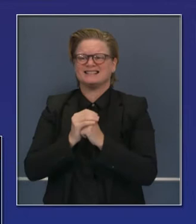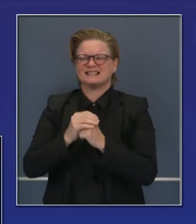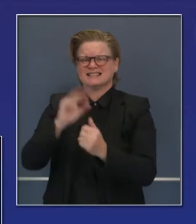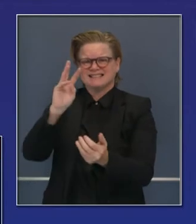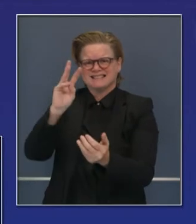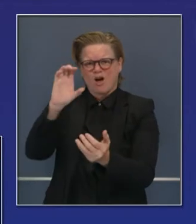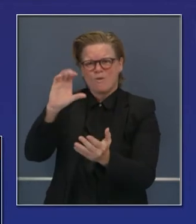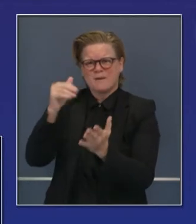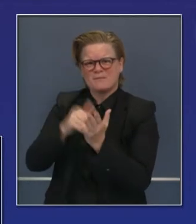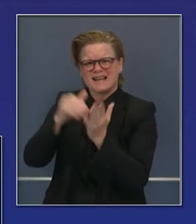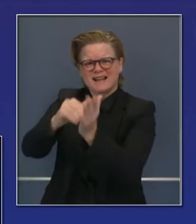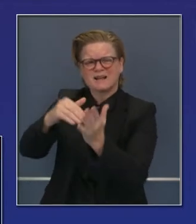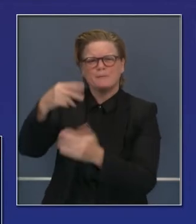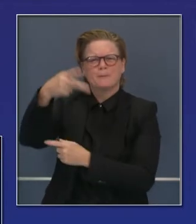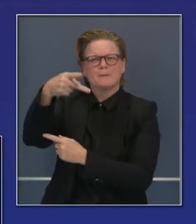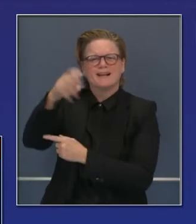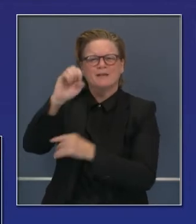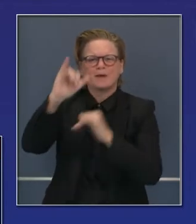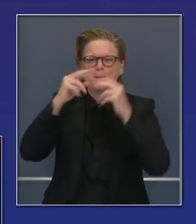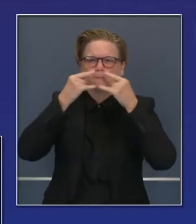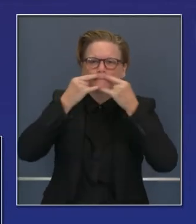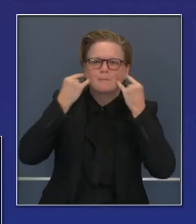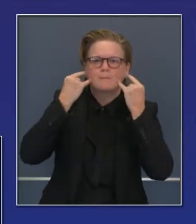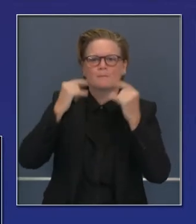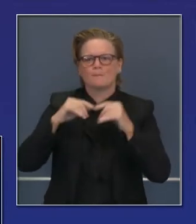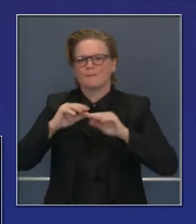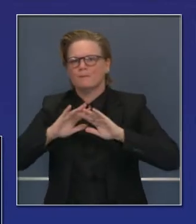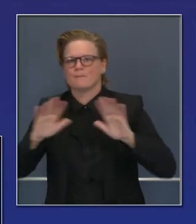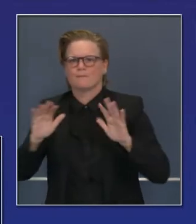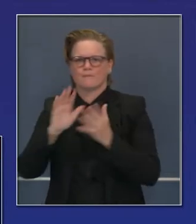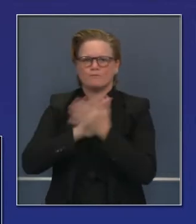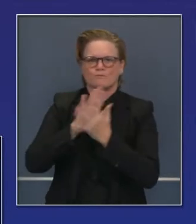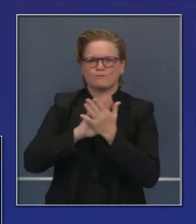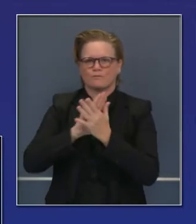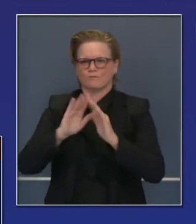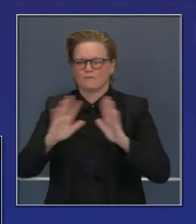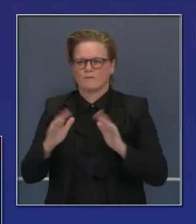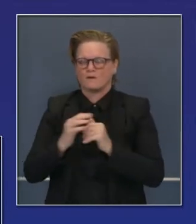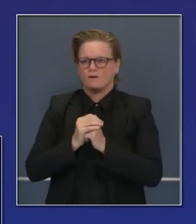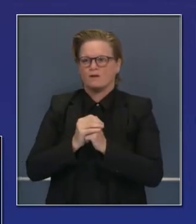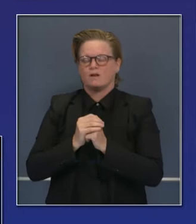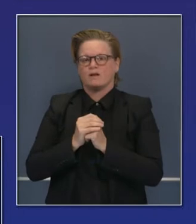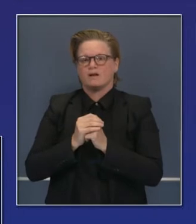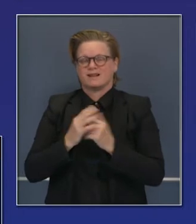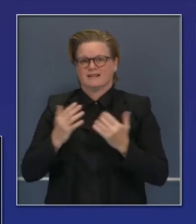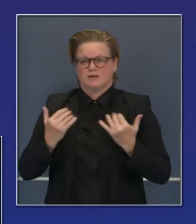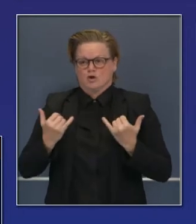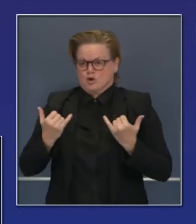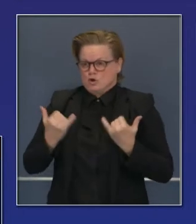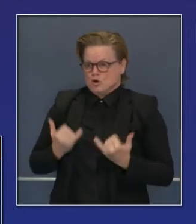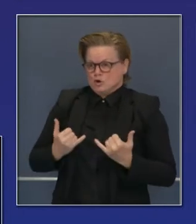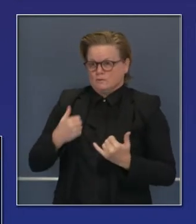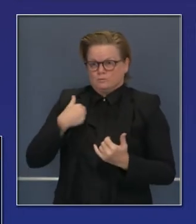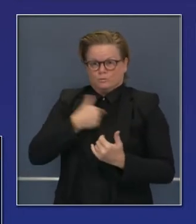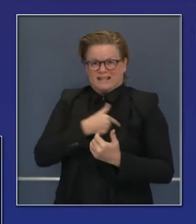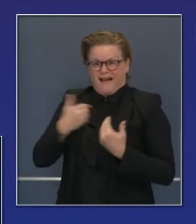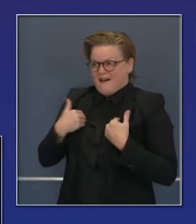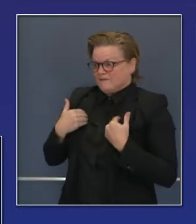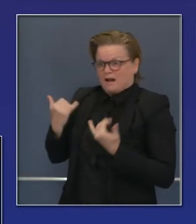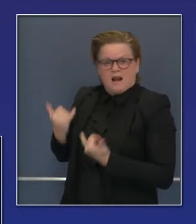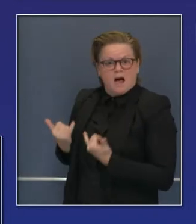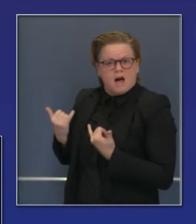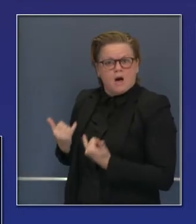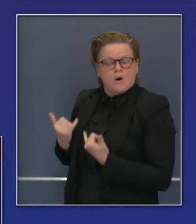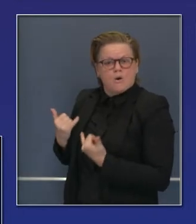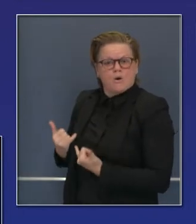de equipo de protección personal. Ya se han distribuido millones, aparte de 600 millones distribuidos ya. Esto es el